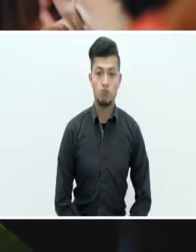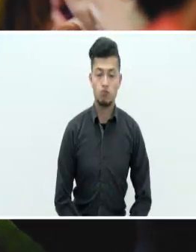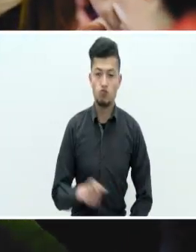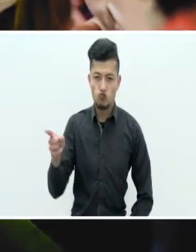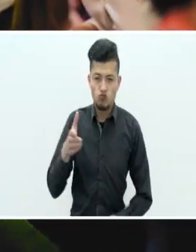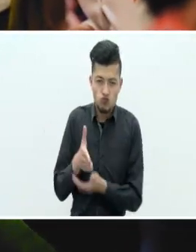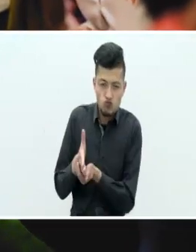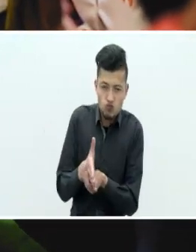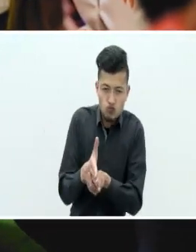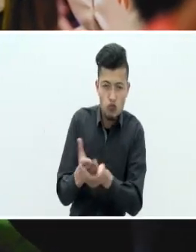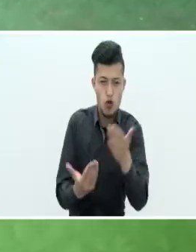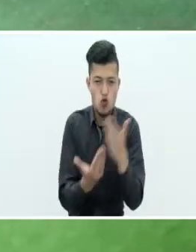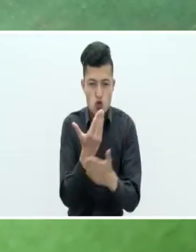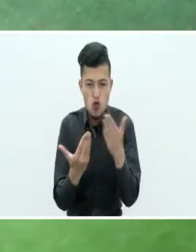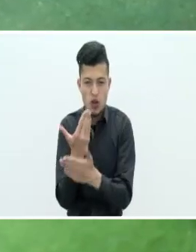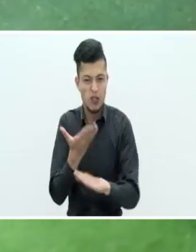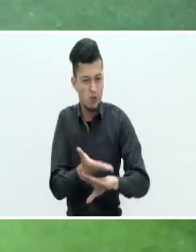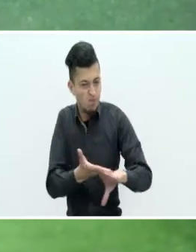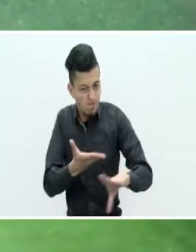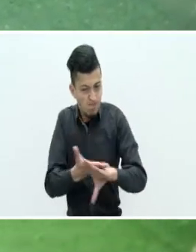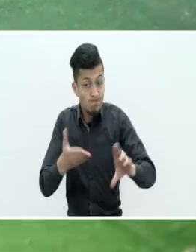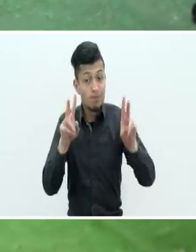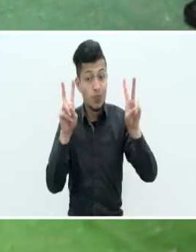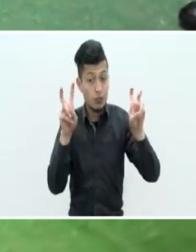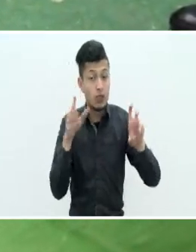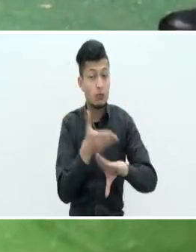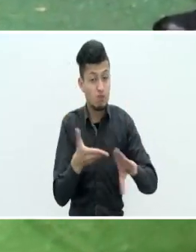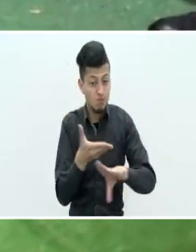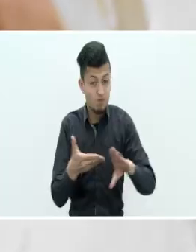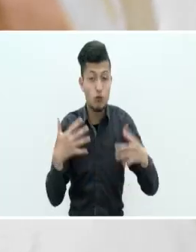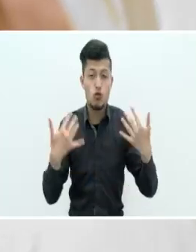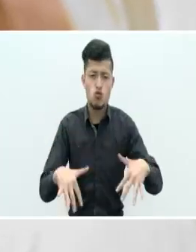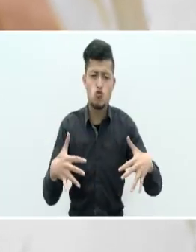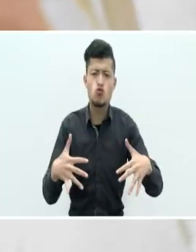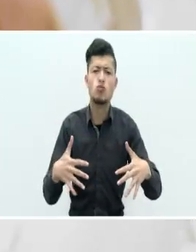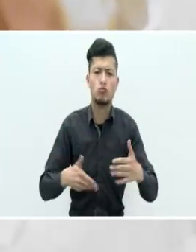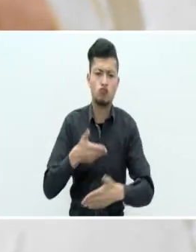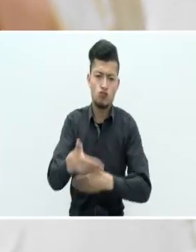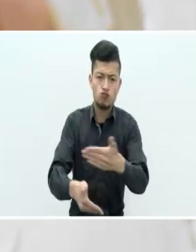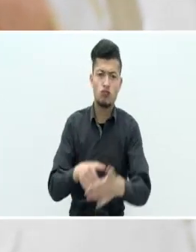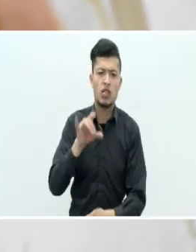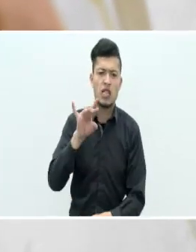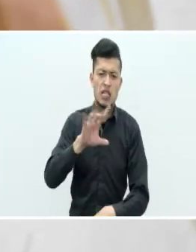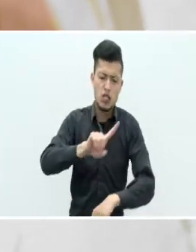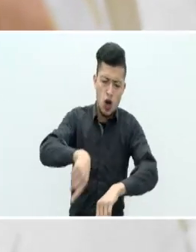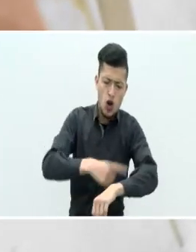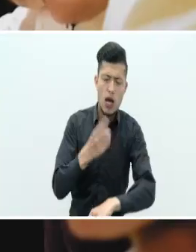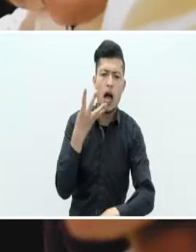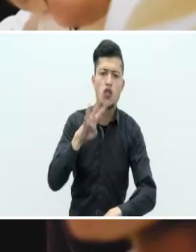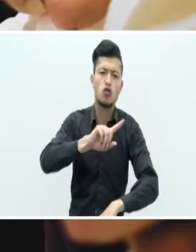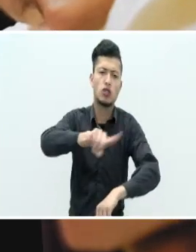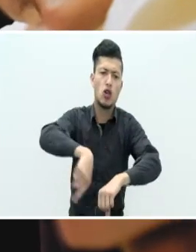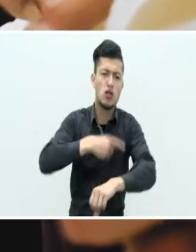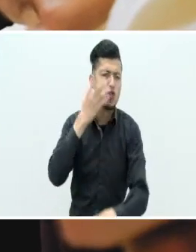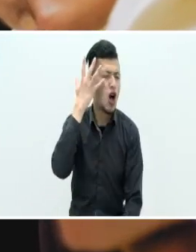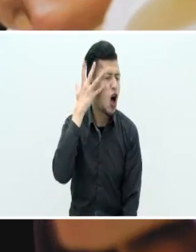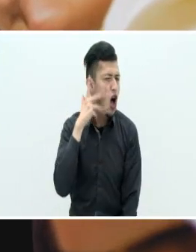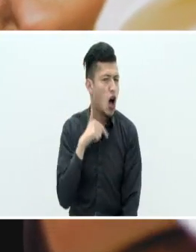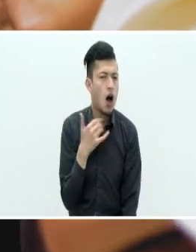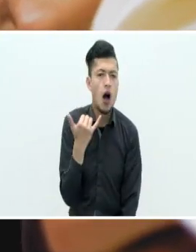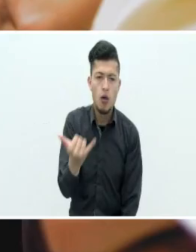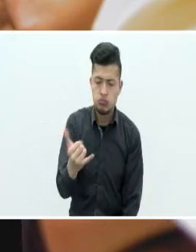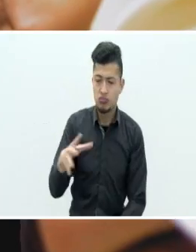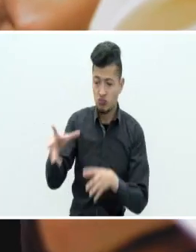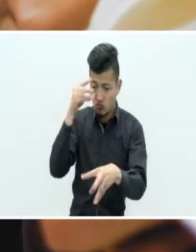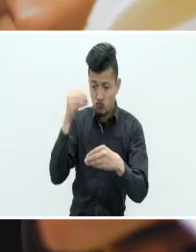supremamente exigente porque básicamente se forman durante 14, 15 horas diarias. Siento que los aprendices están felices